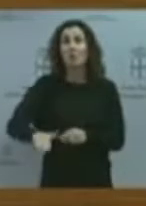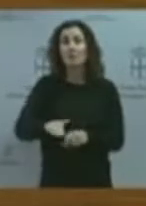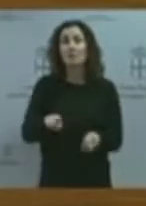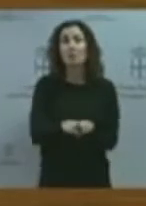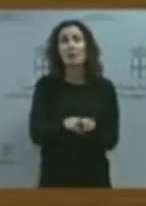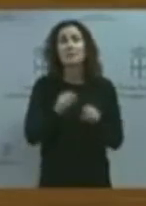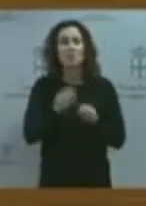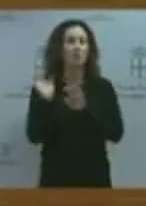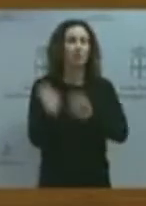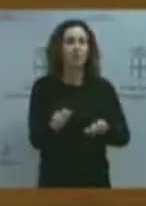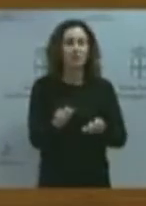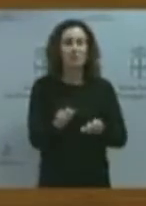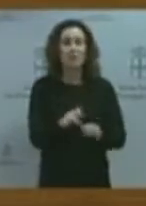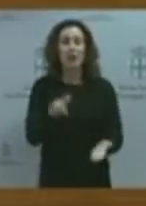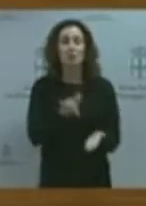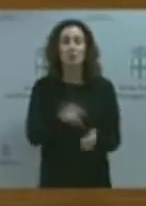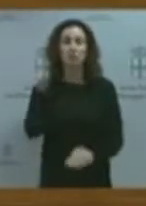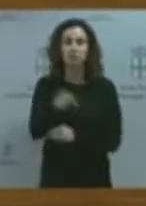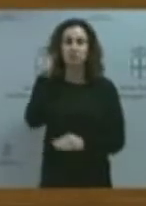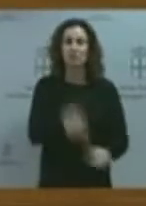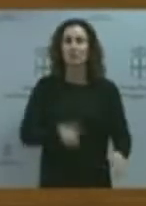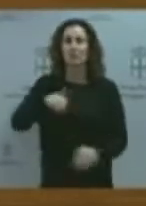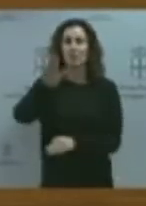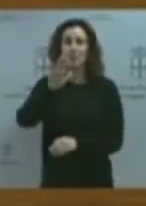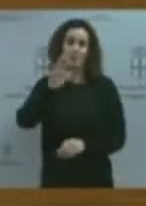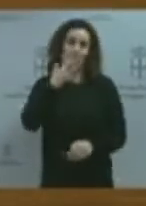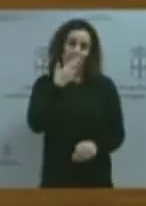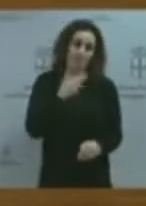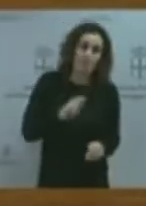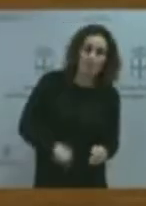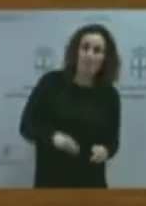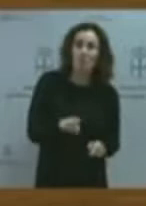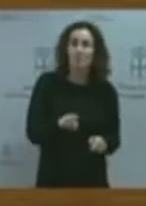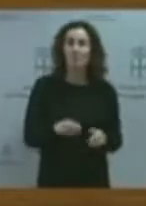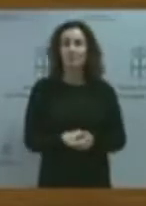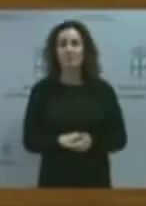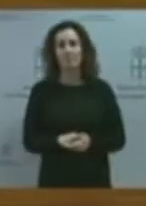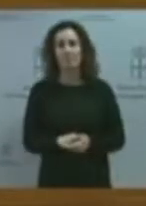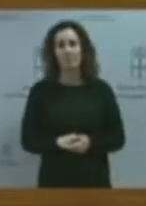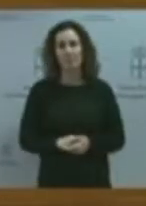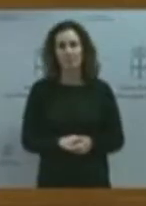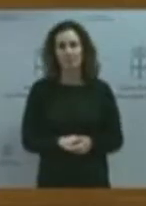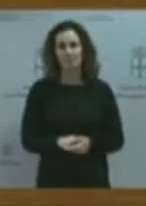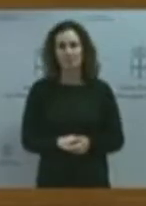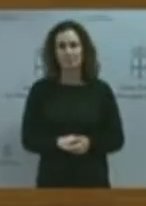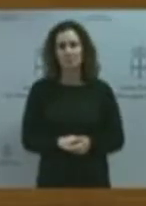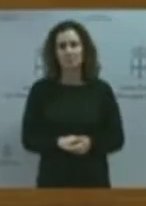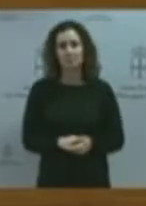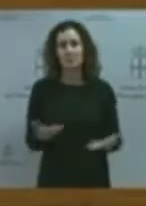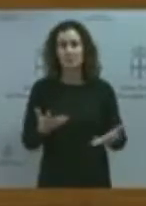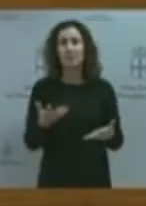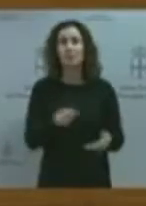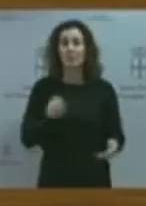Torquemada del ministro del Interior y al Cid Campeador del ministro de Asuntos Exteriores. Desde Podemos Asturias condenamos la